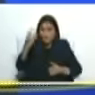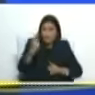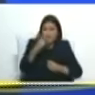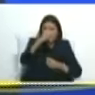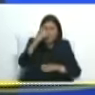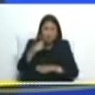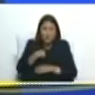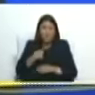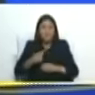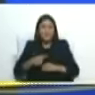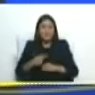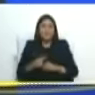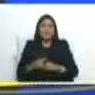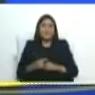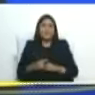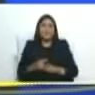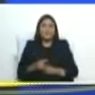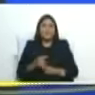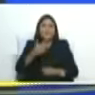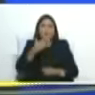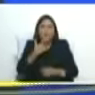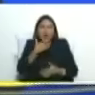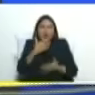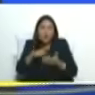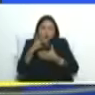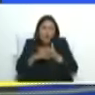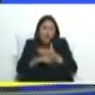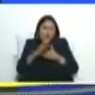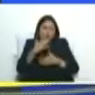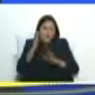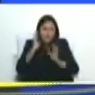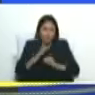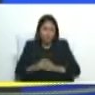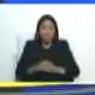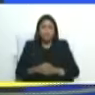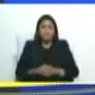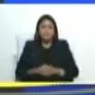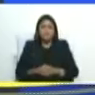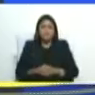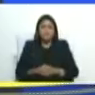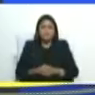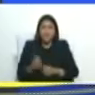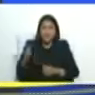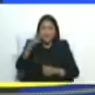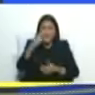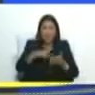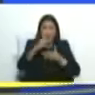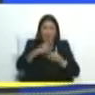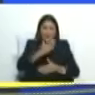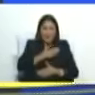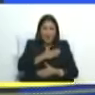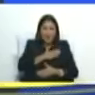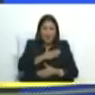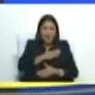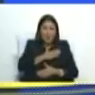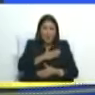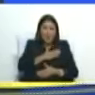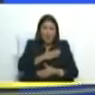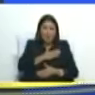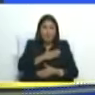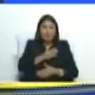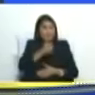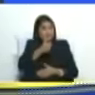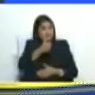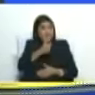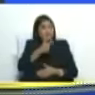si hiciéramos un podcast ahorita ¿han visto el podcast mío? está bueno